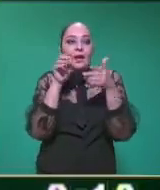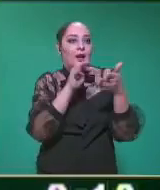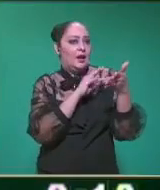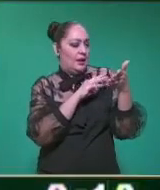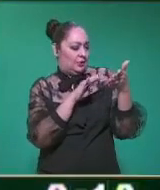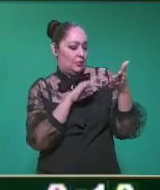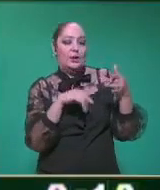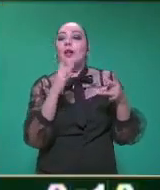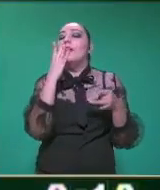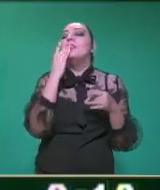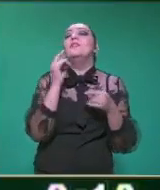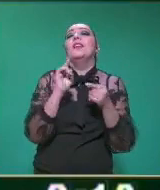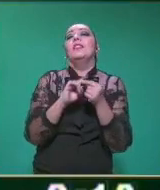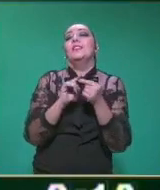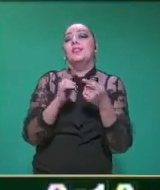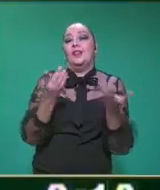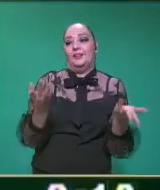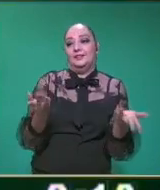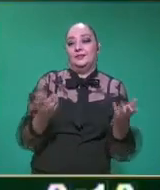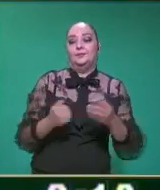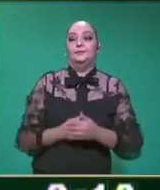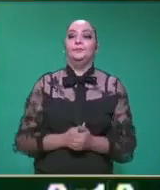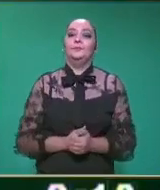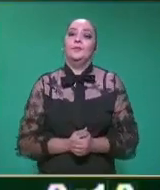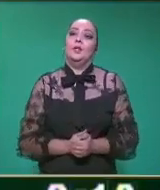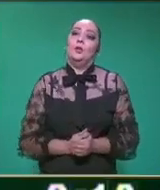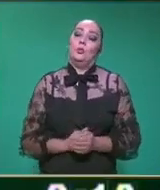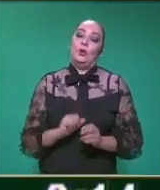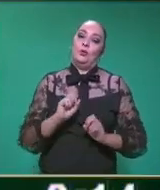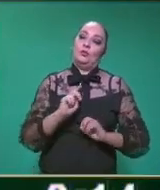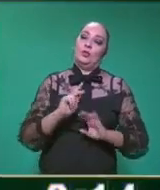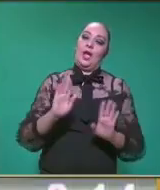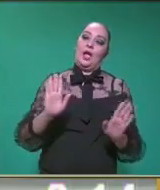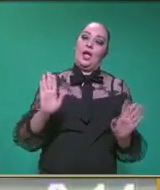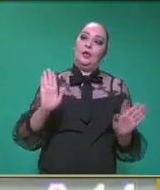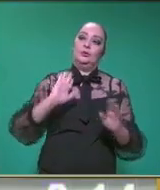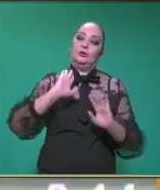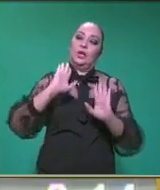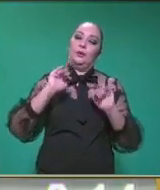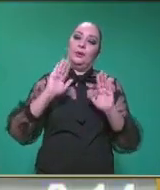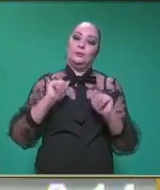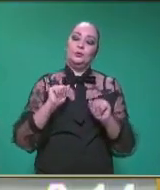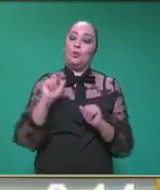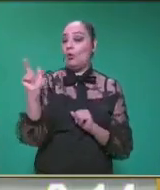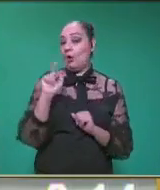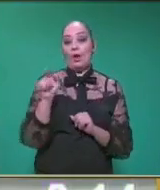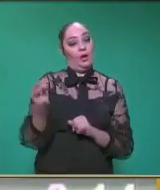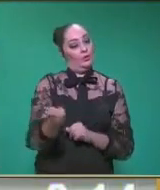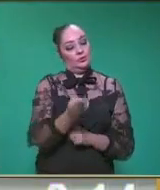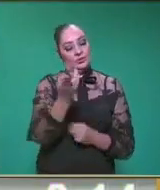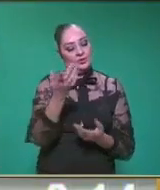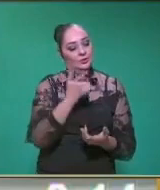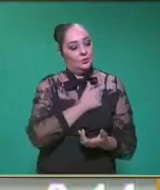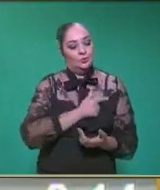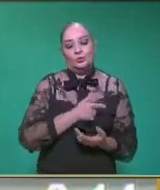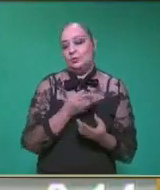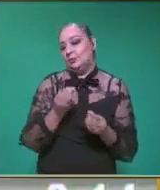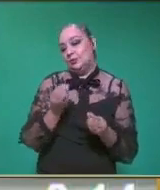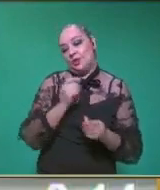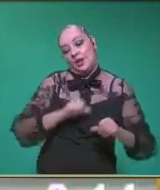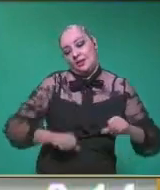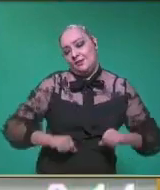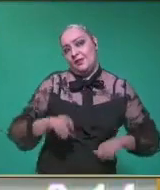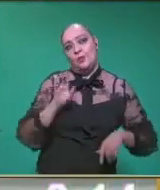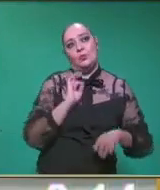y, pues, adivinen de quién es. Así es, maestra. Y, pues, bueno, con esto terminamos. Esperamos que les haya gustado. Y, pues, si pueden enfocar